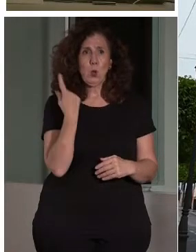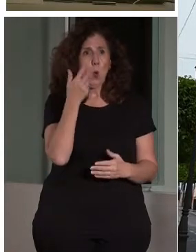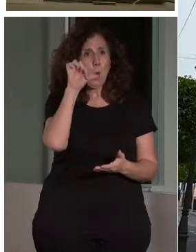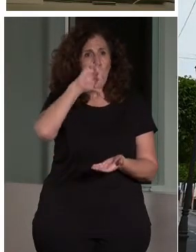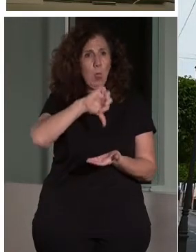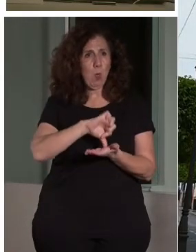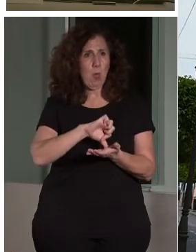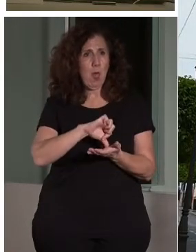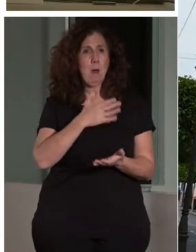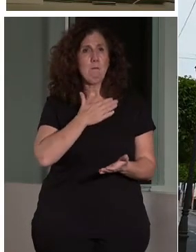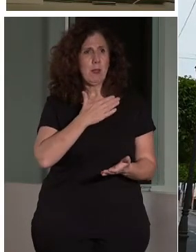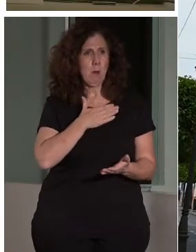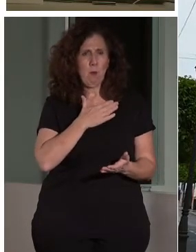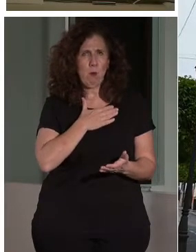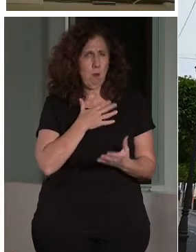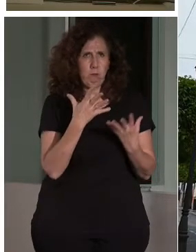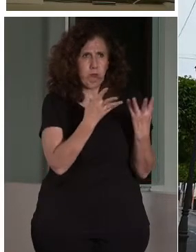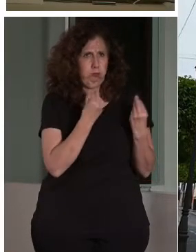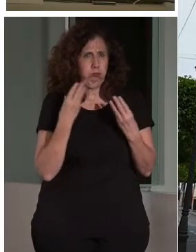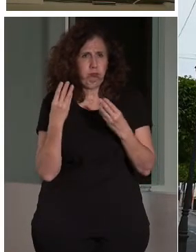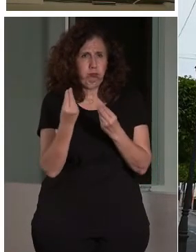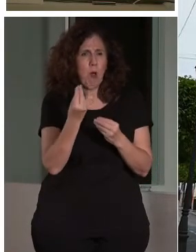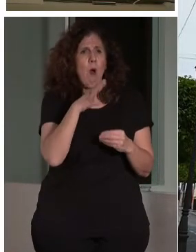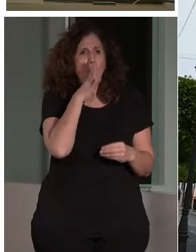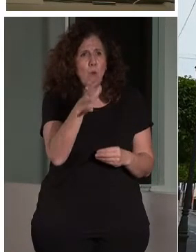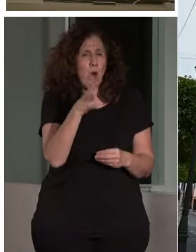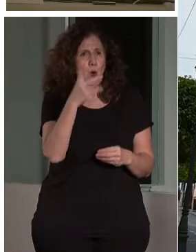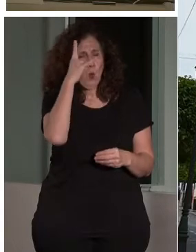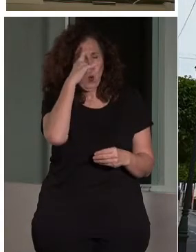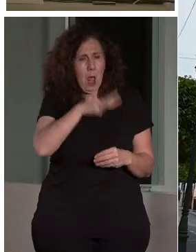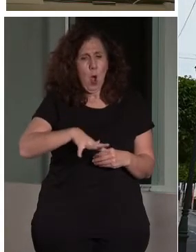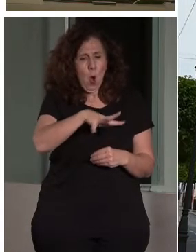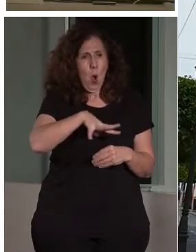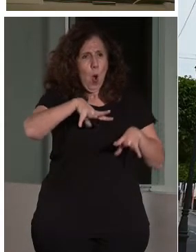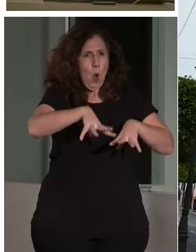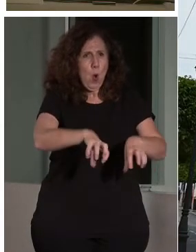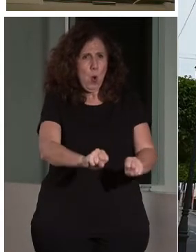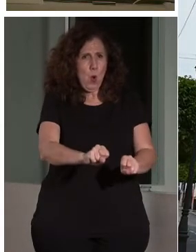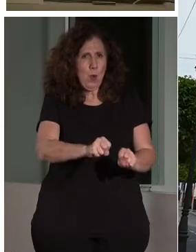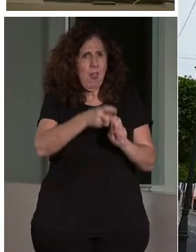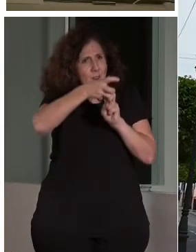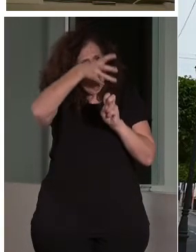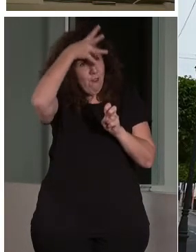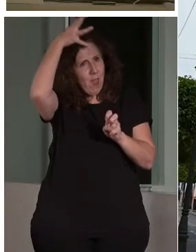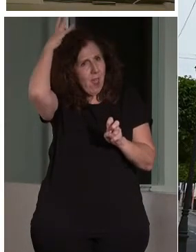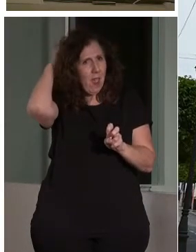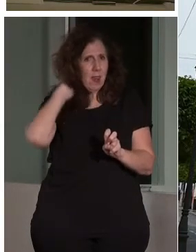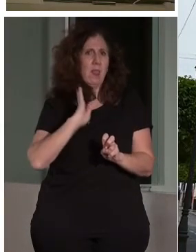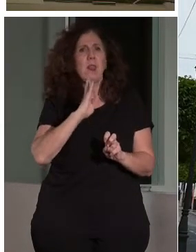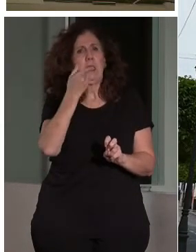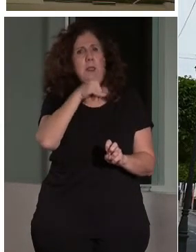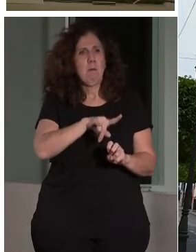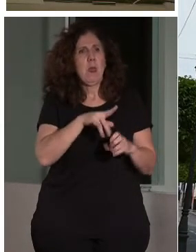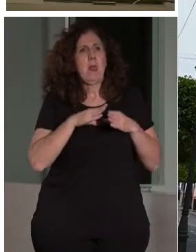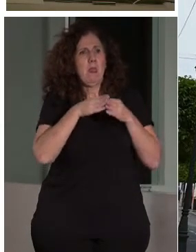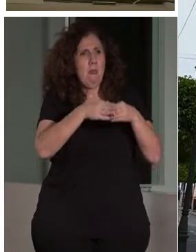tremendo. Somos colonia fenicia, somos municipios romanos, somos una ciudad corsaria, importante. Podría